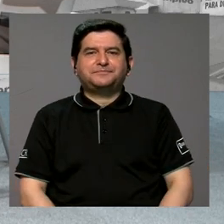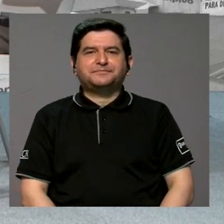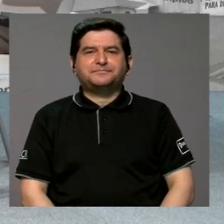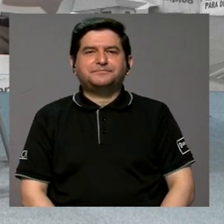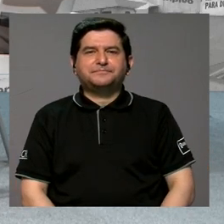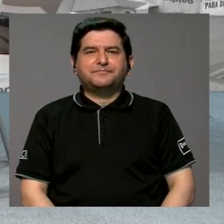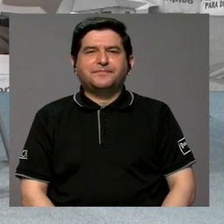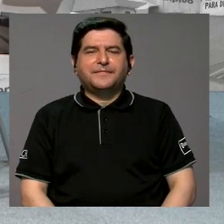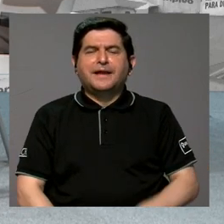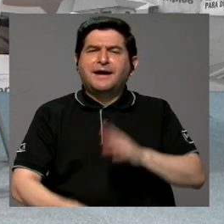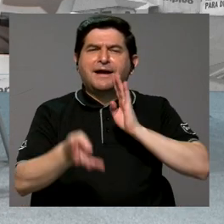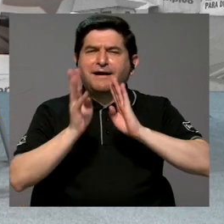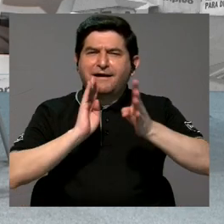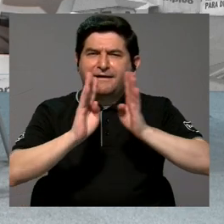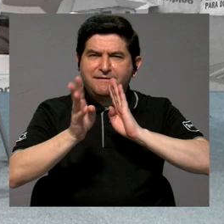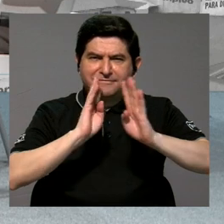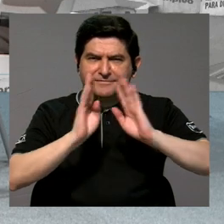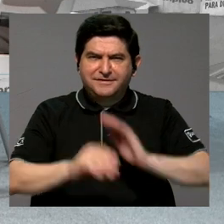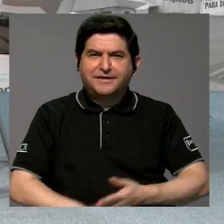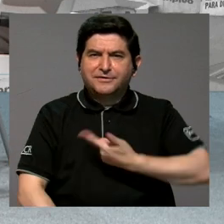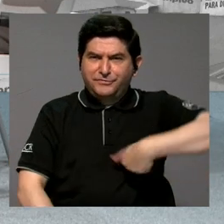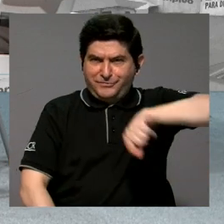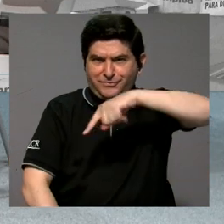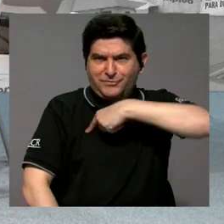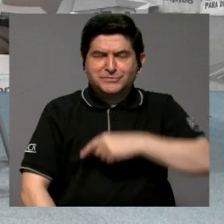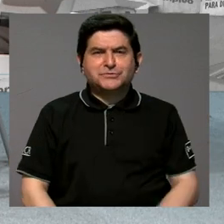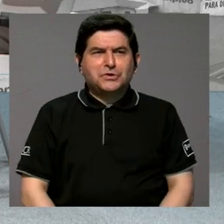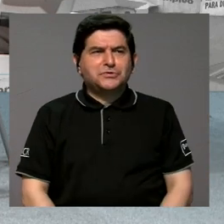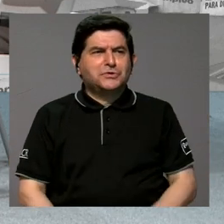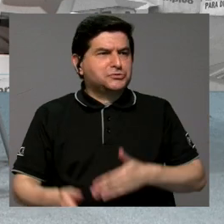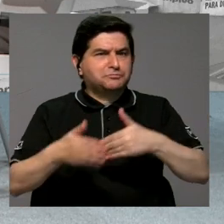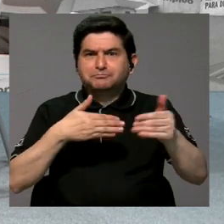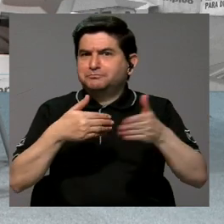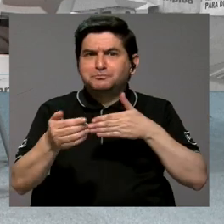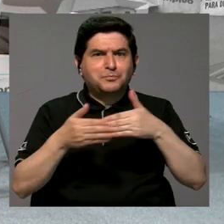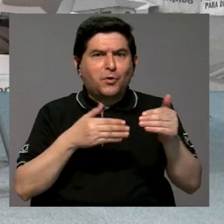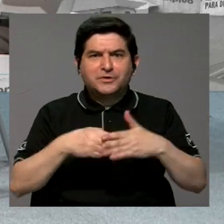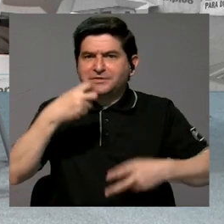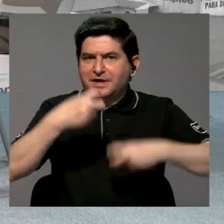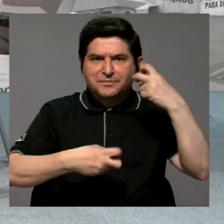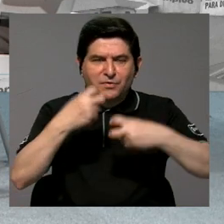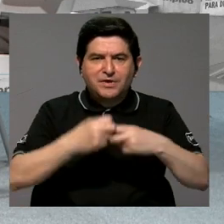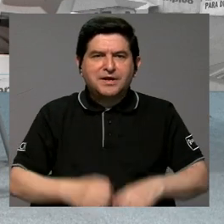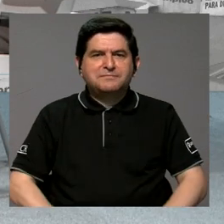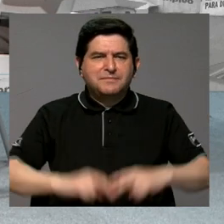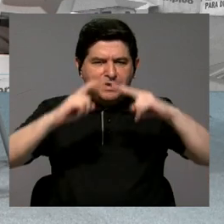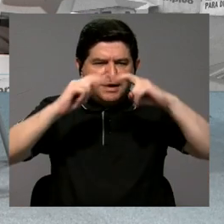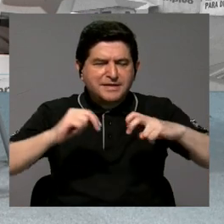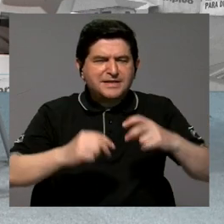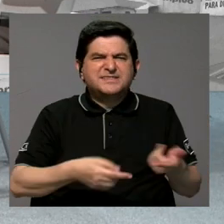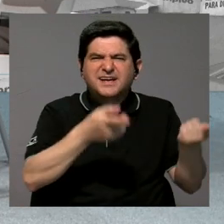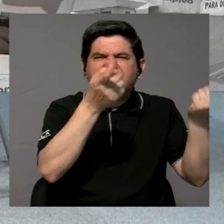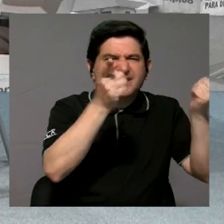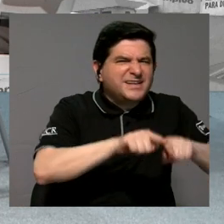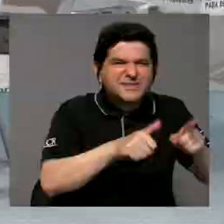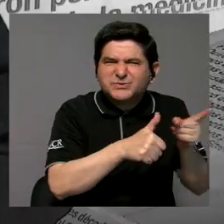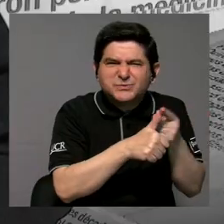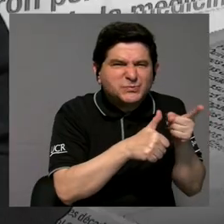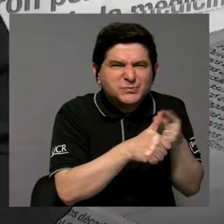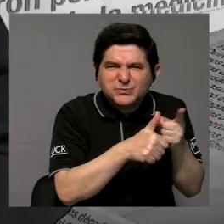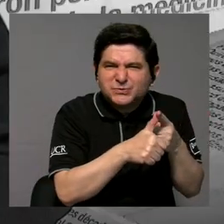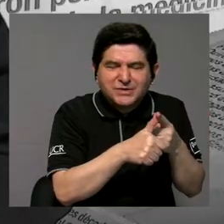Entonces, viera usted que para hablar de cualquier problema, nosotros tenemos que ver qué está pasando primero